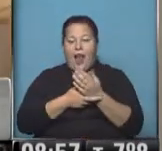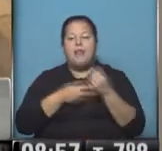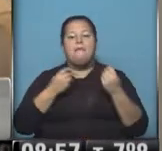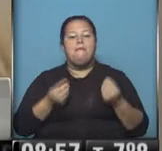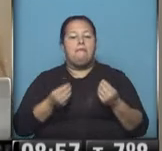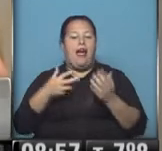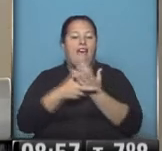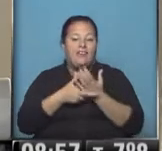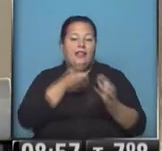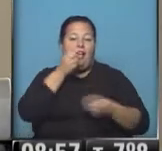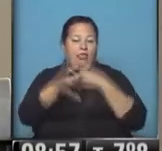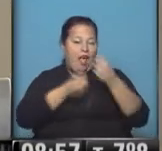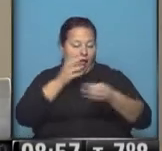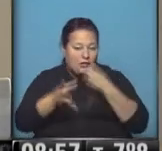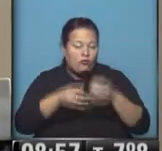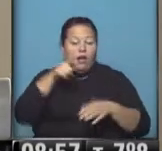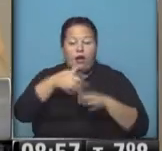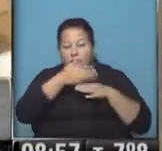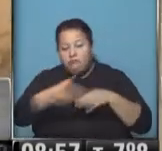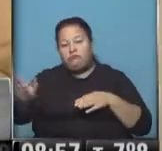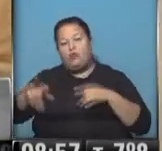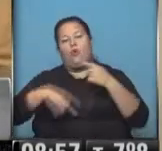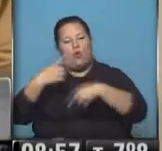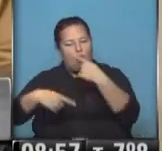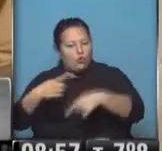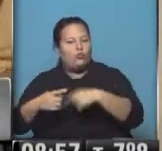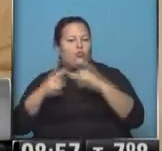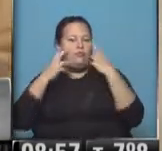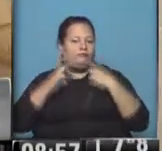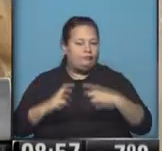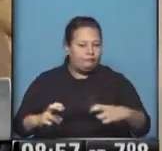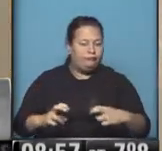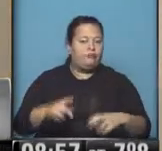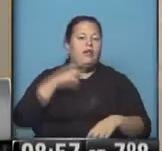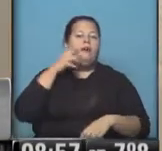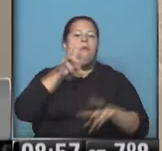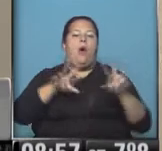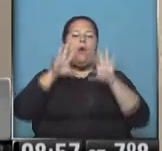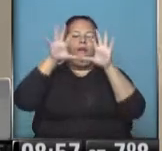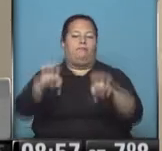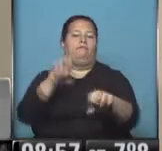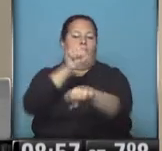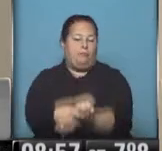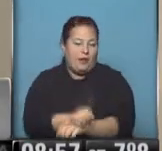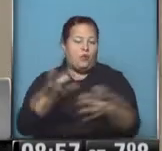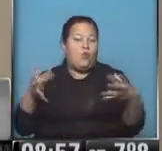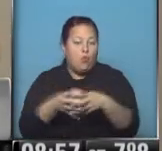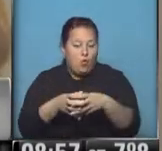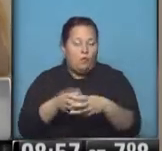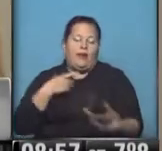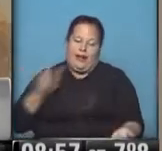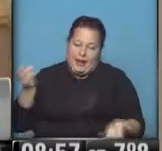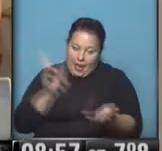que el fiscal le tome declaración y a partir de ahí poder continuar con la investigación que conduzca a la detención de esta banda que, te